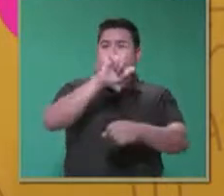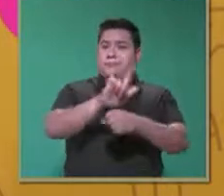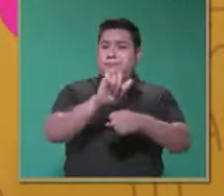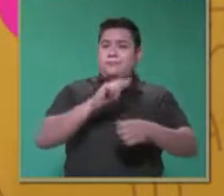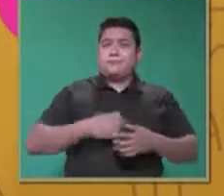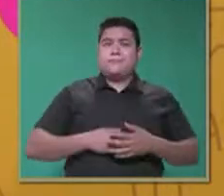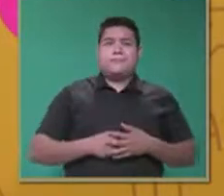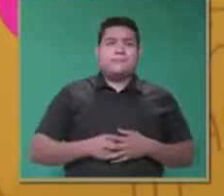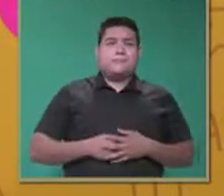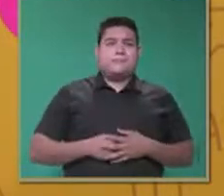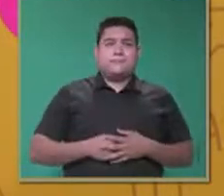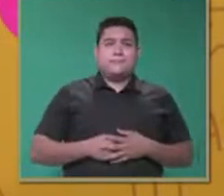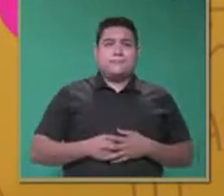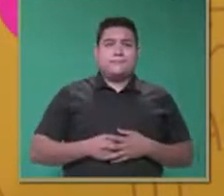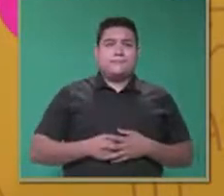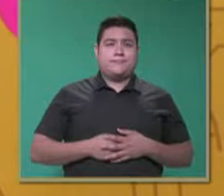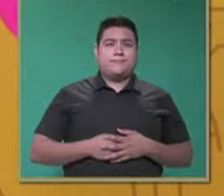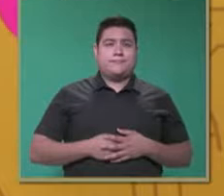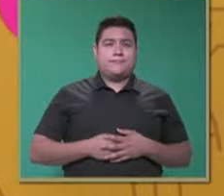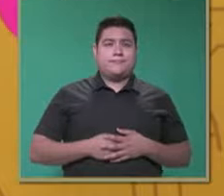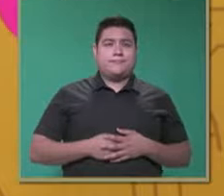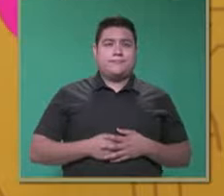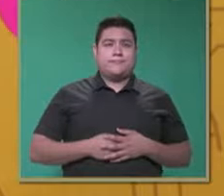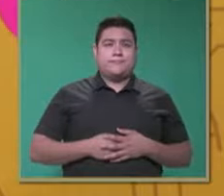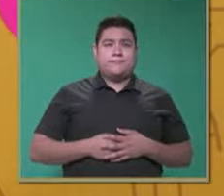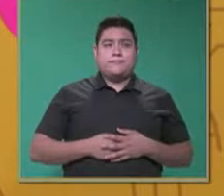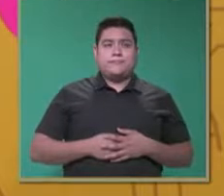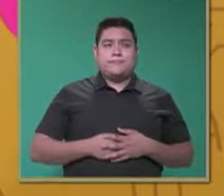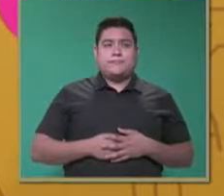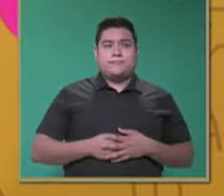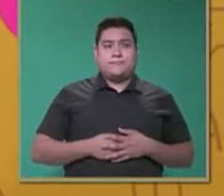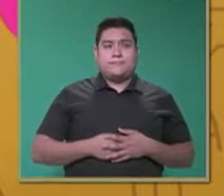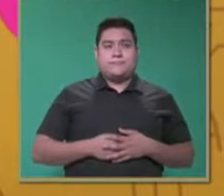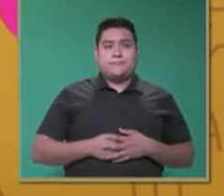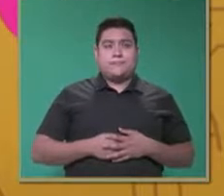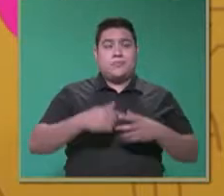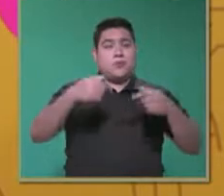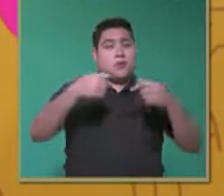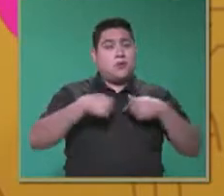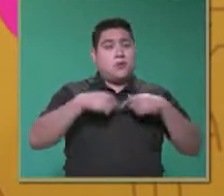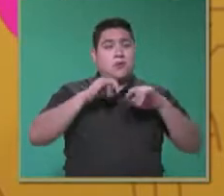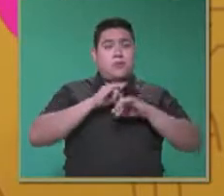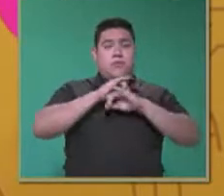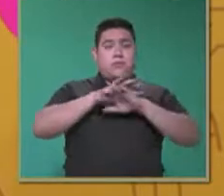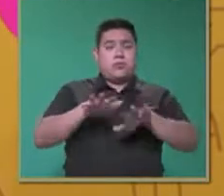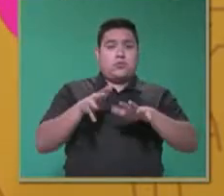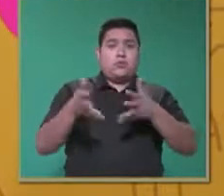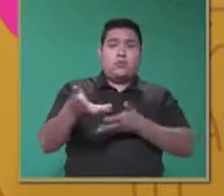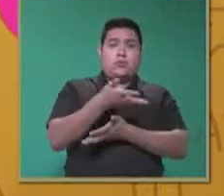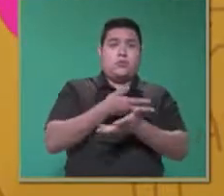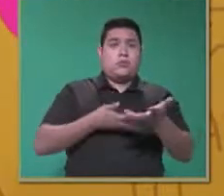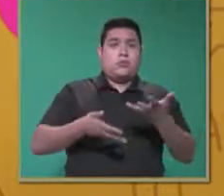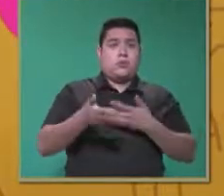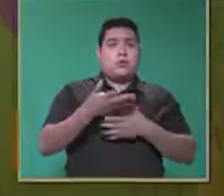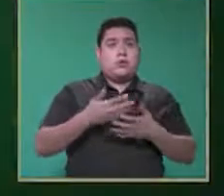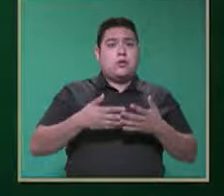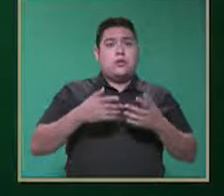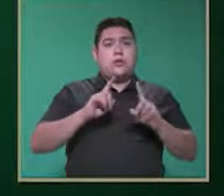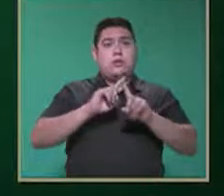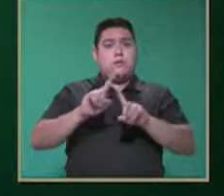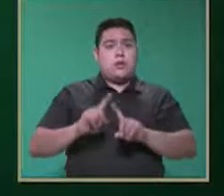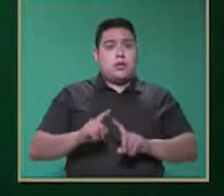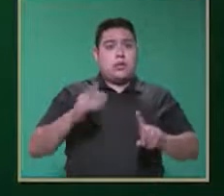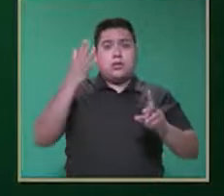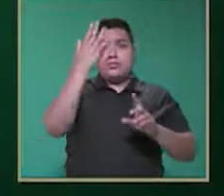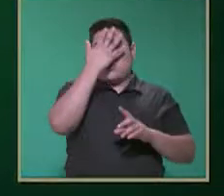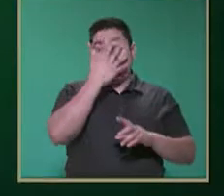especial. Y les voy a compartir una información que el desarrollo de competencias